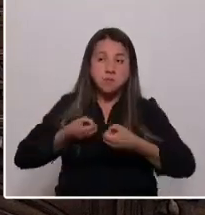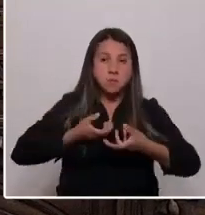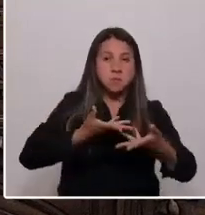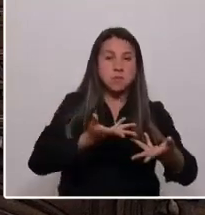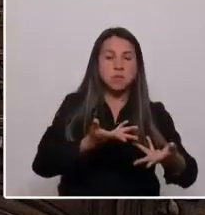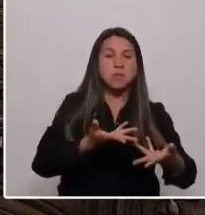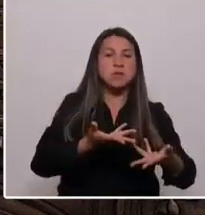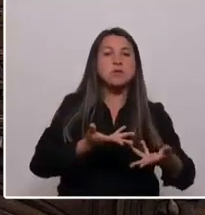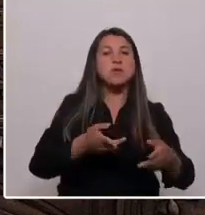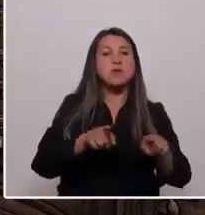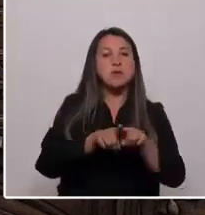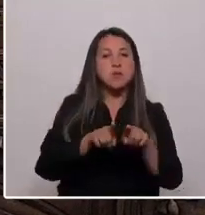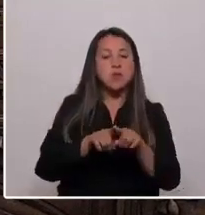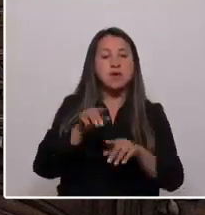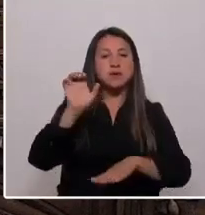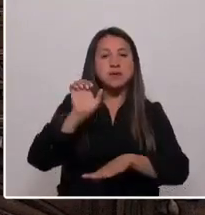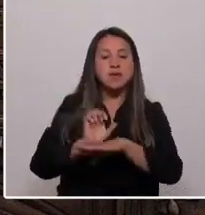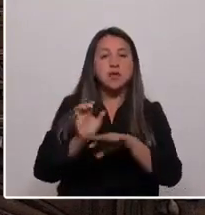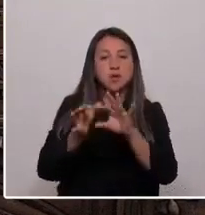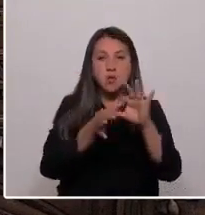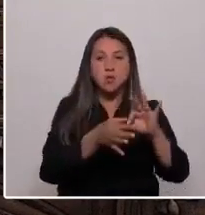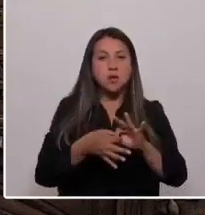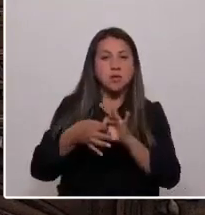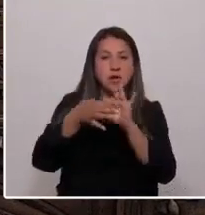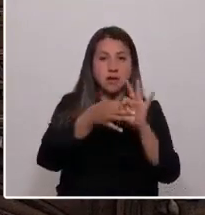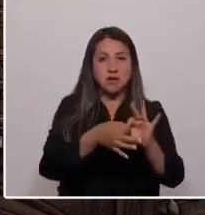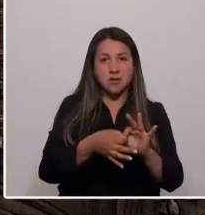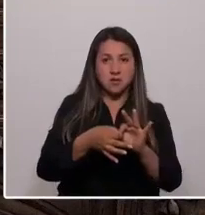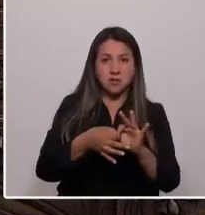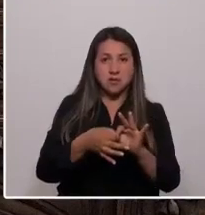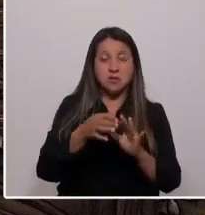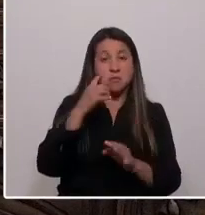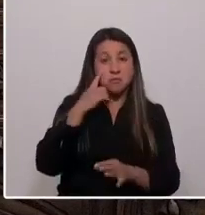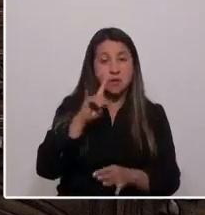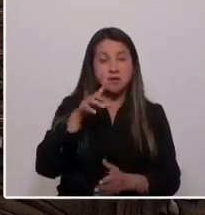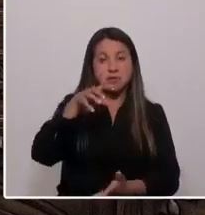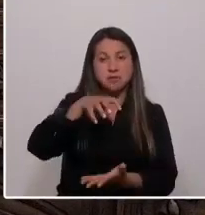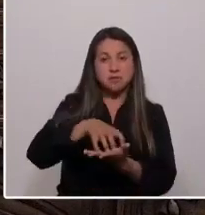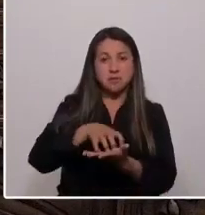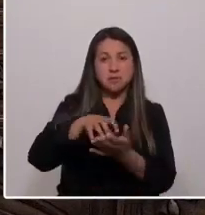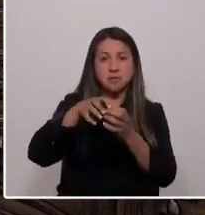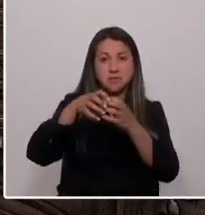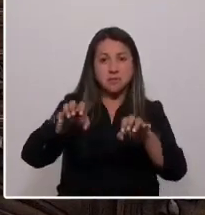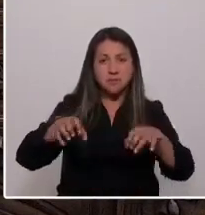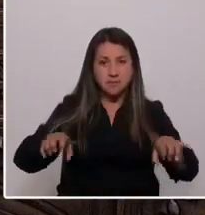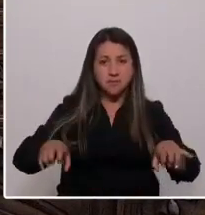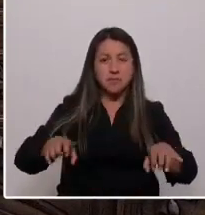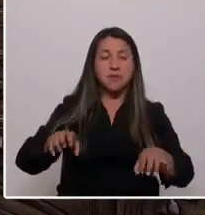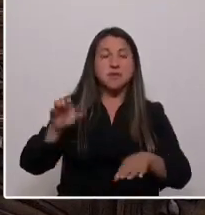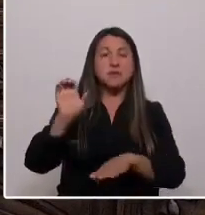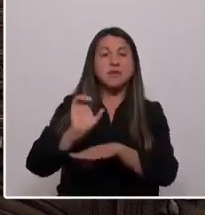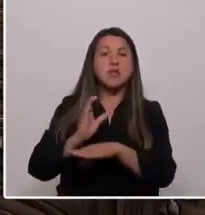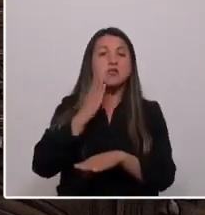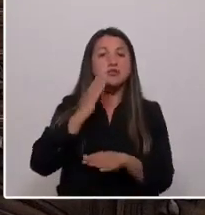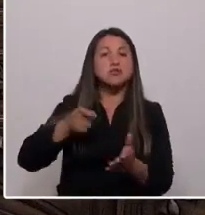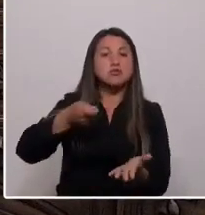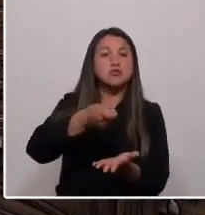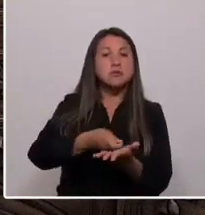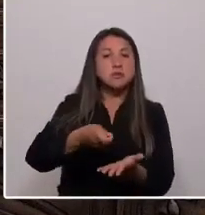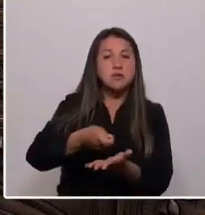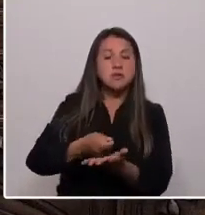y territorialmente descentralizado, subsidiario y solidario a la vez,